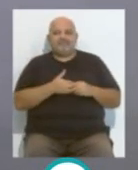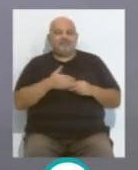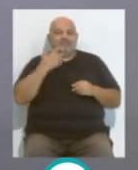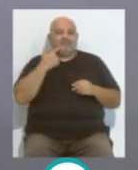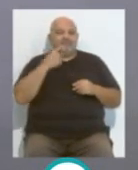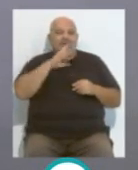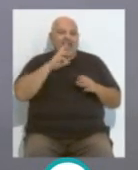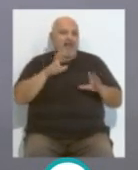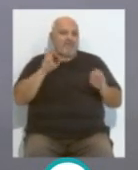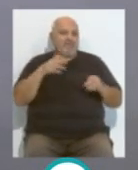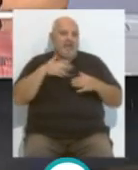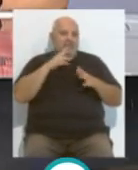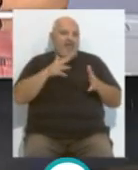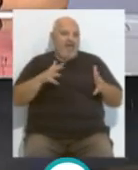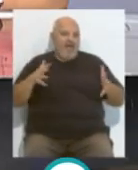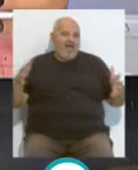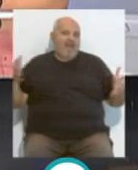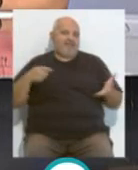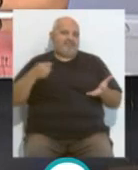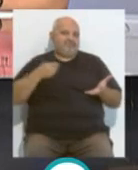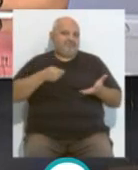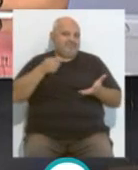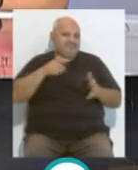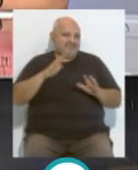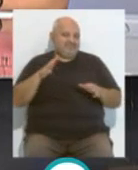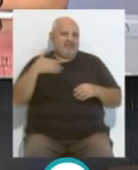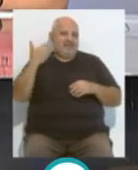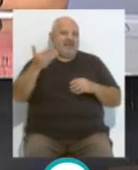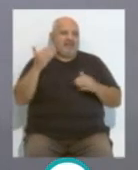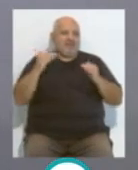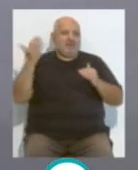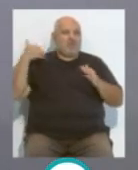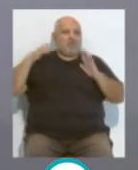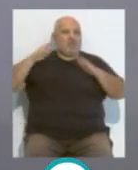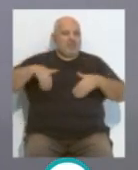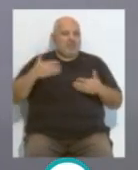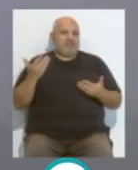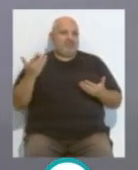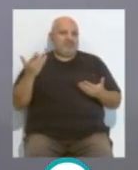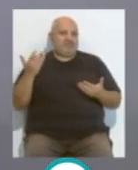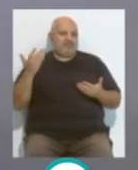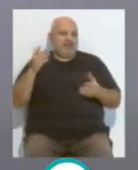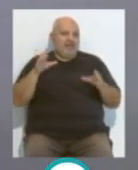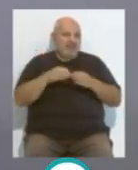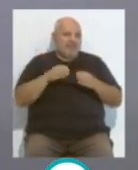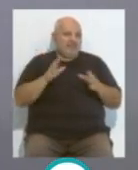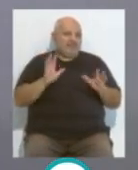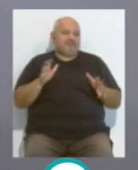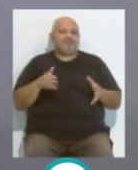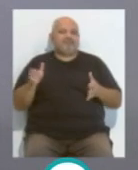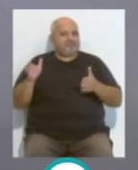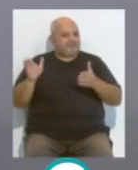si no pongamos a de eso, porque si no, podríamos hablar largo y tendido también de lo ocurrido la temporada pasada con el equipo amarillo.